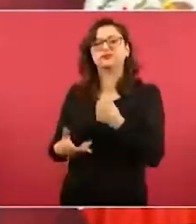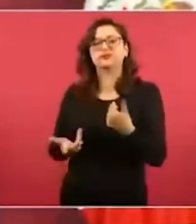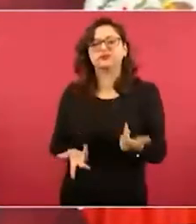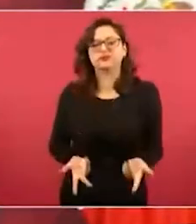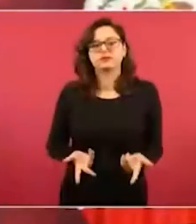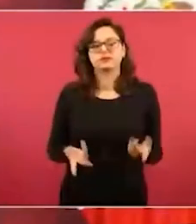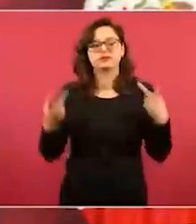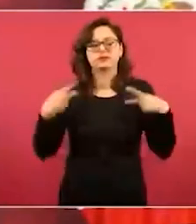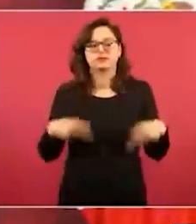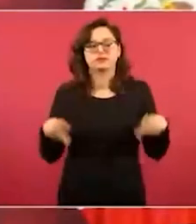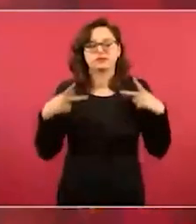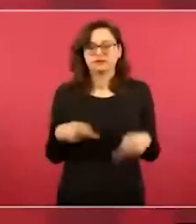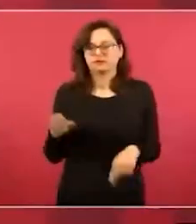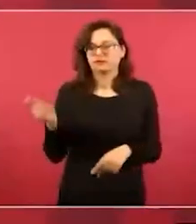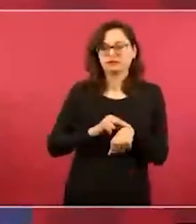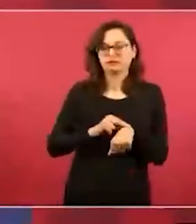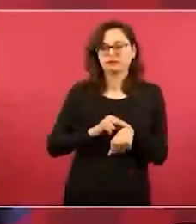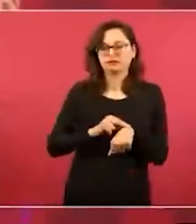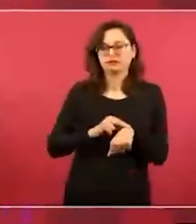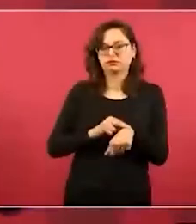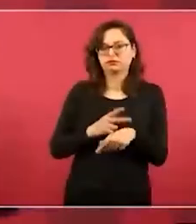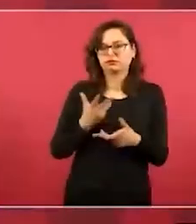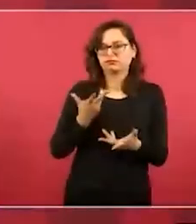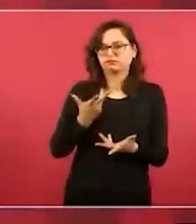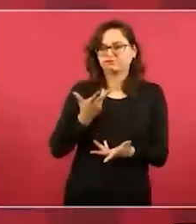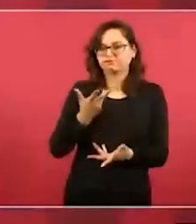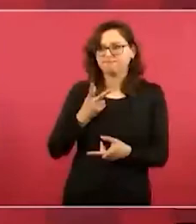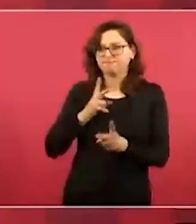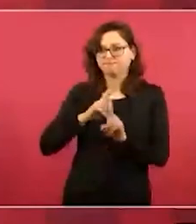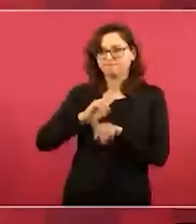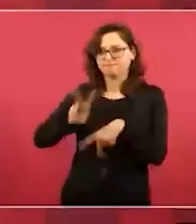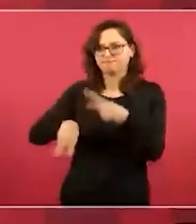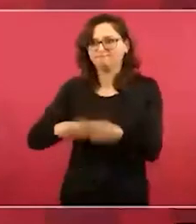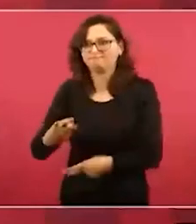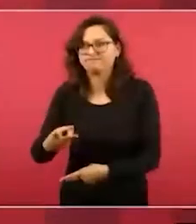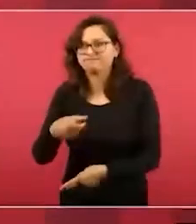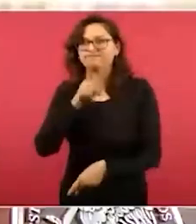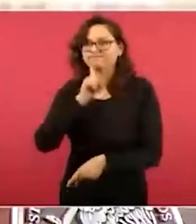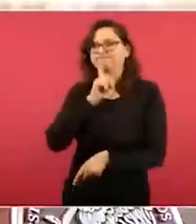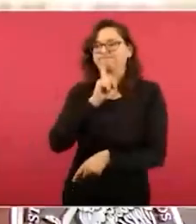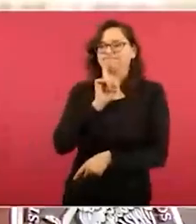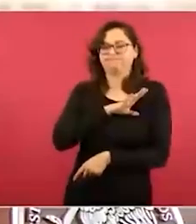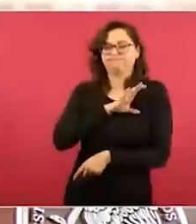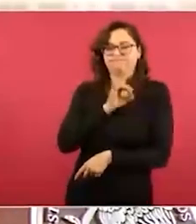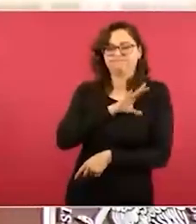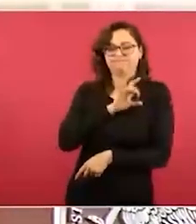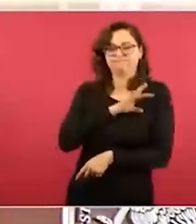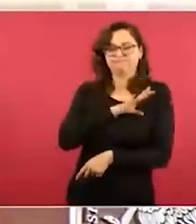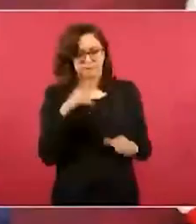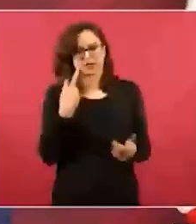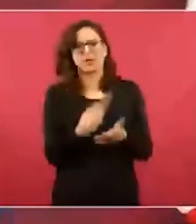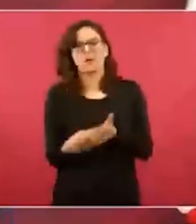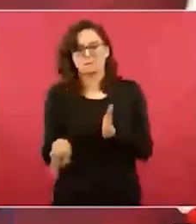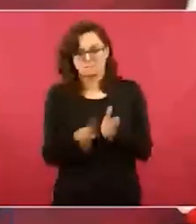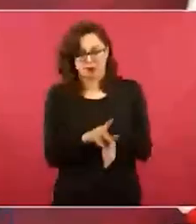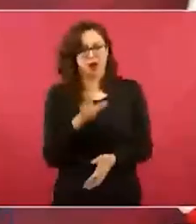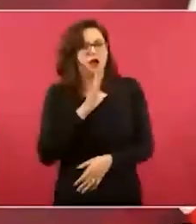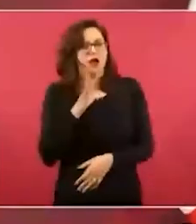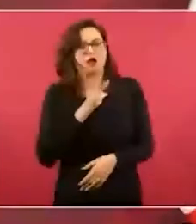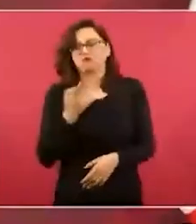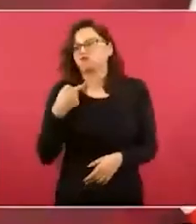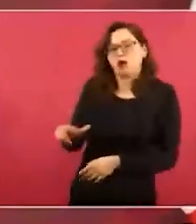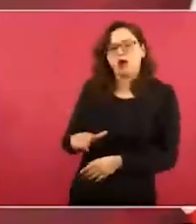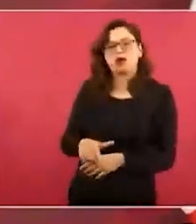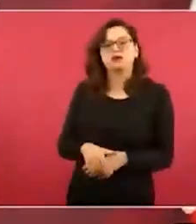profesionales Los médicos Y aunque estén las plazas Como tú lo planteas No quieren ir Que es una